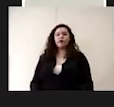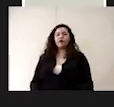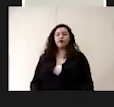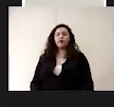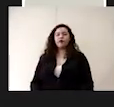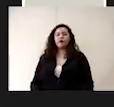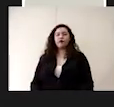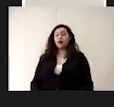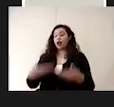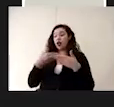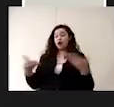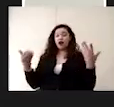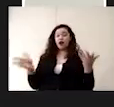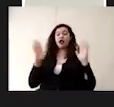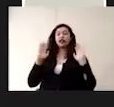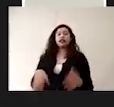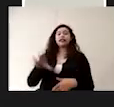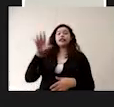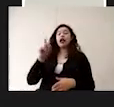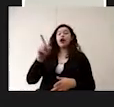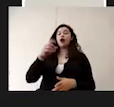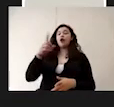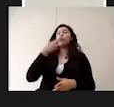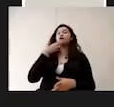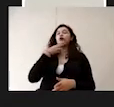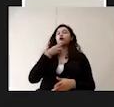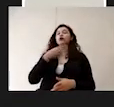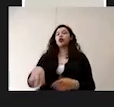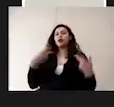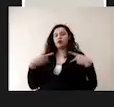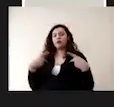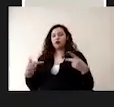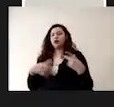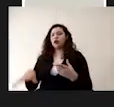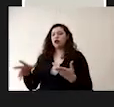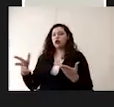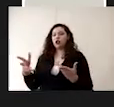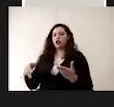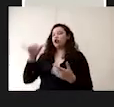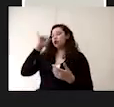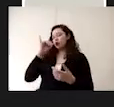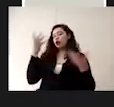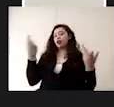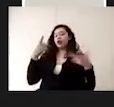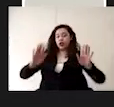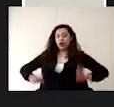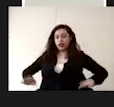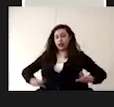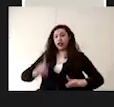Ahora, pasando al agua de uso y consumo humano, las características de esta agua